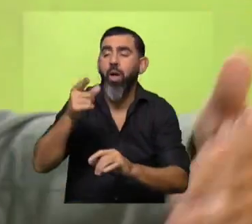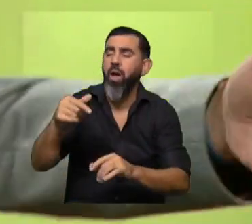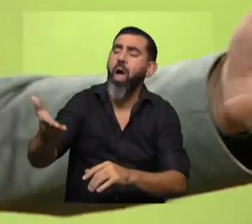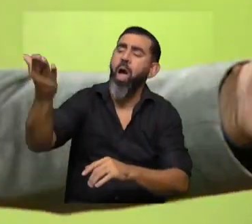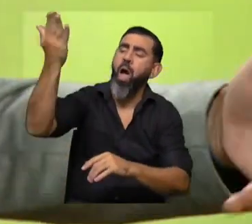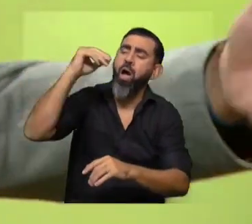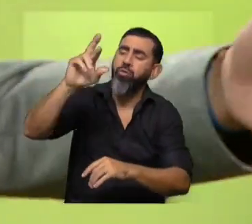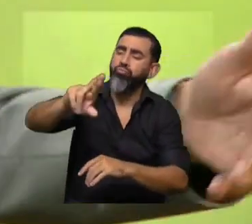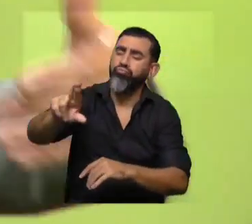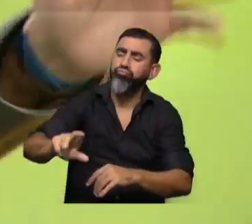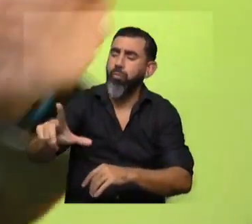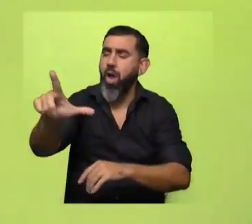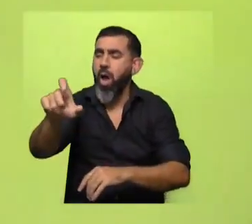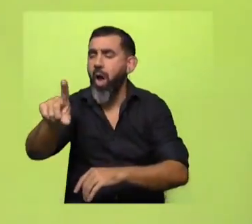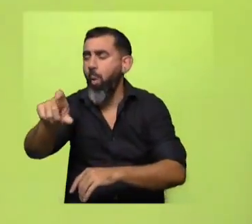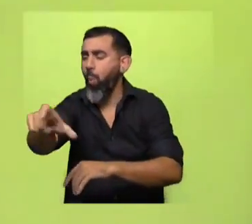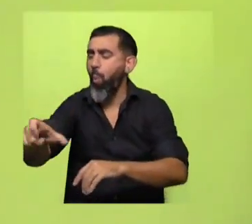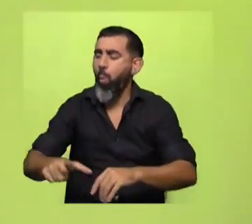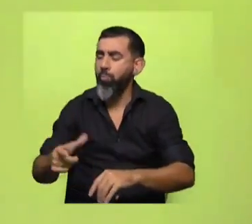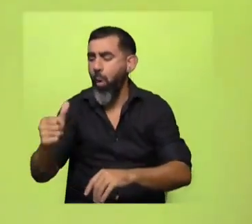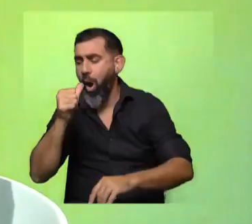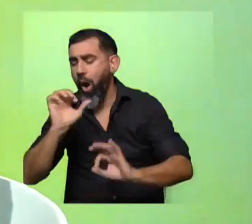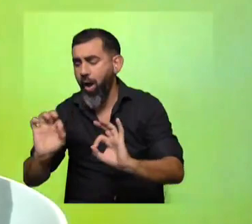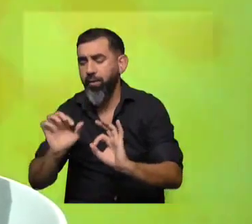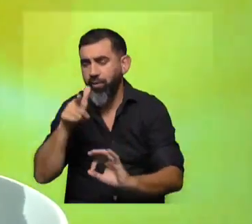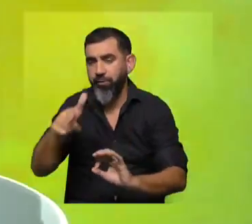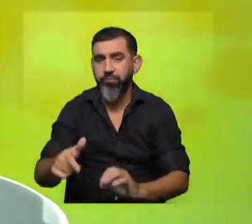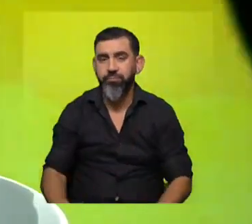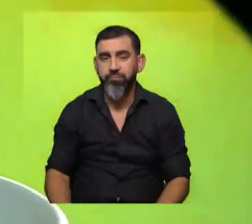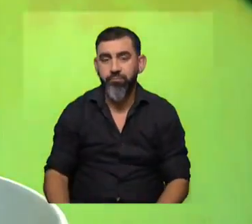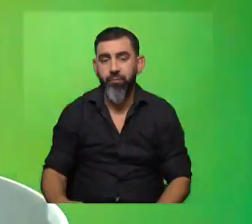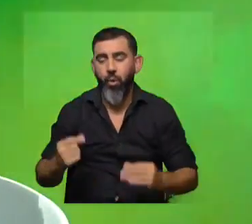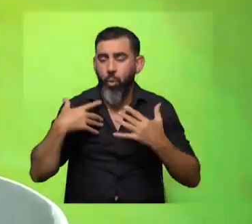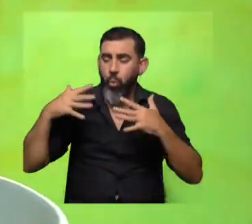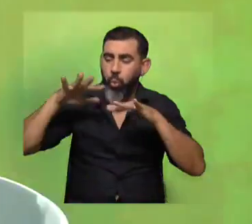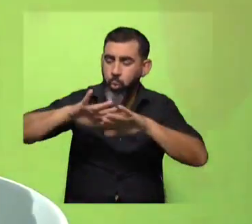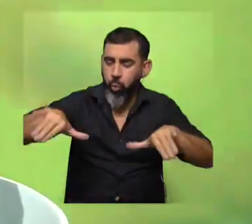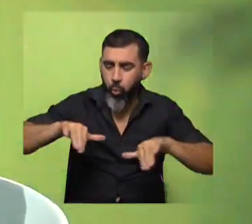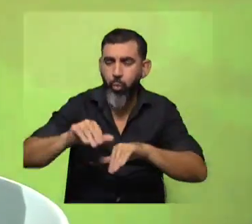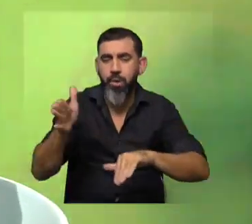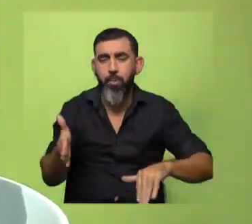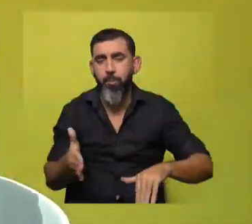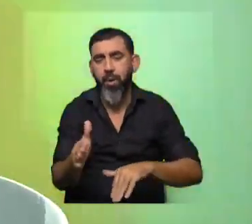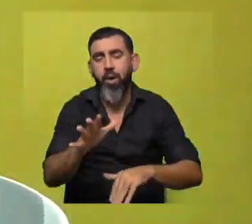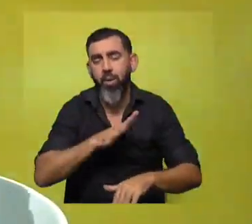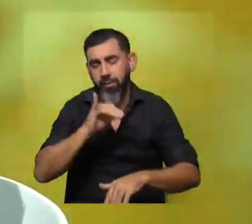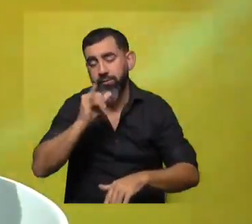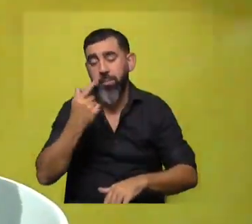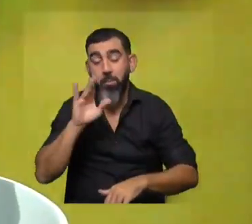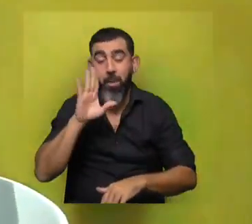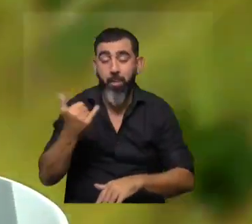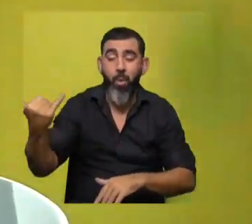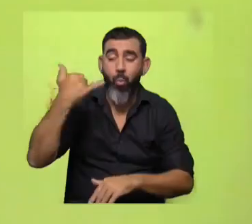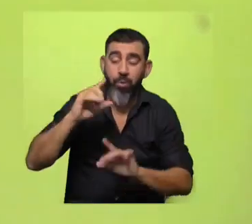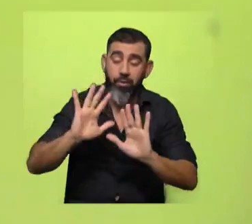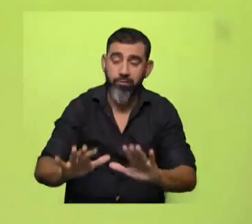arroyo corría y el agua se podía tomar, ¿no? ¿Cuántas veces escuchamos eso? Sí, nos bañábamos y había pececitos y el cuento de mis padres y mis